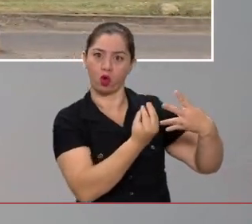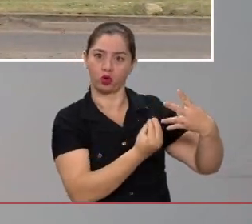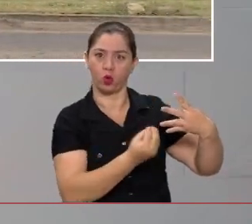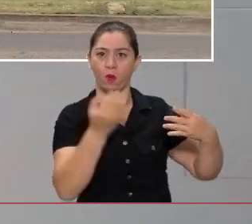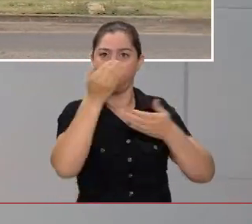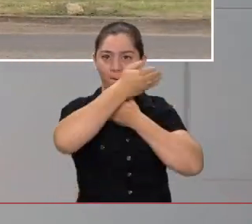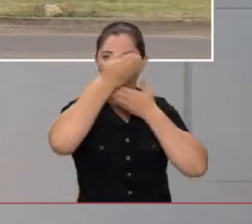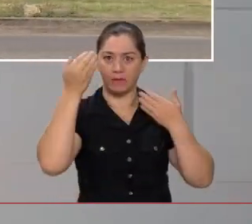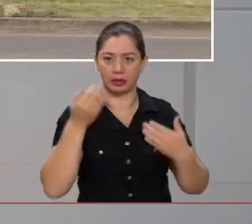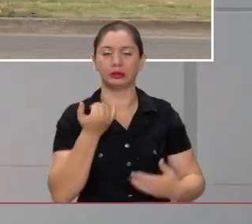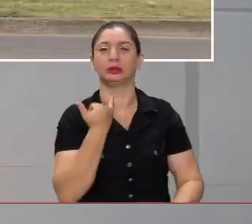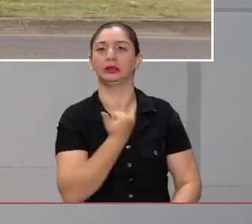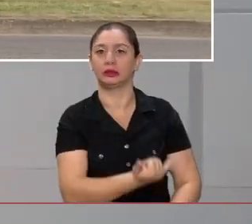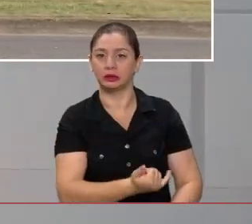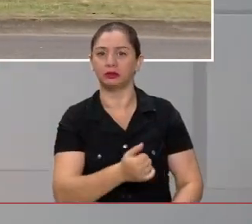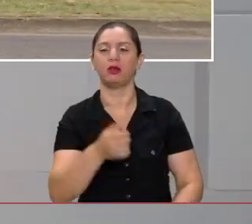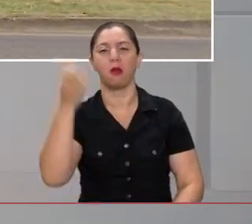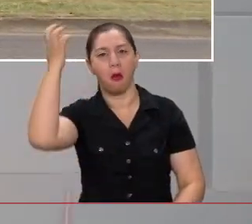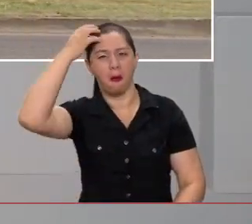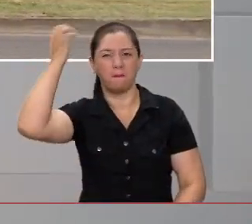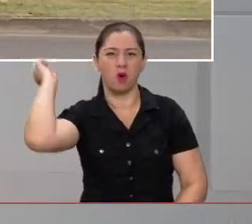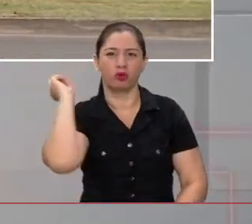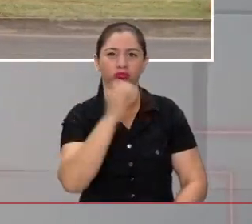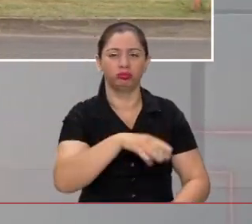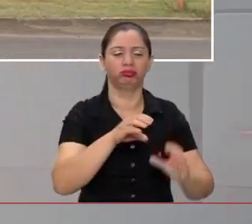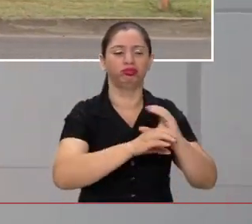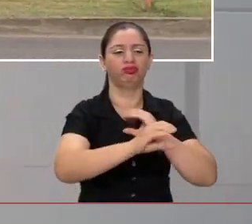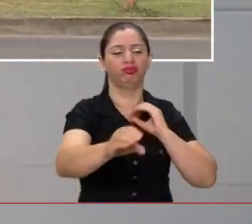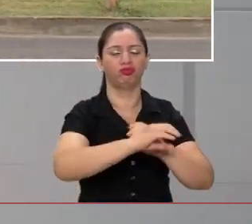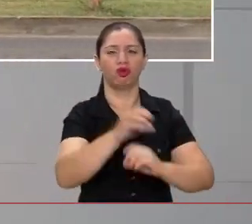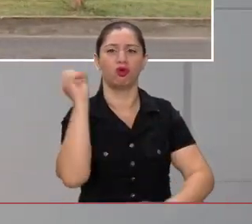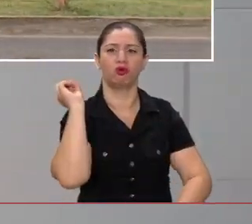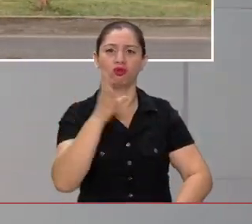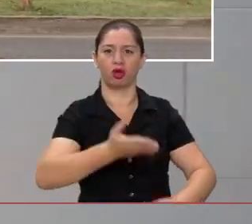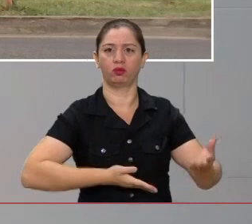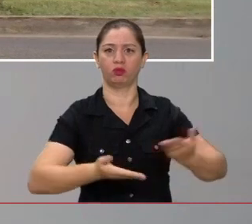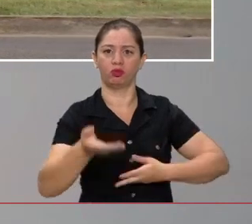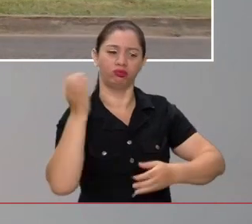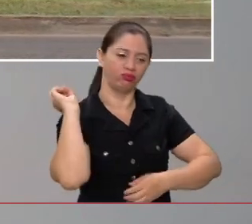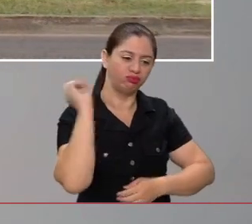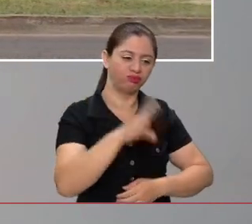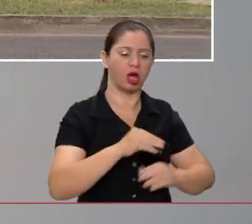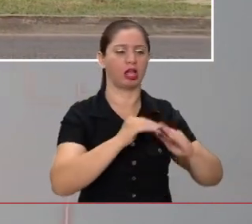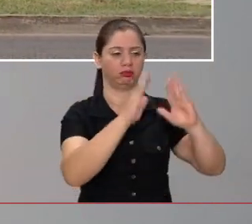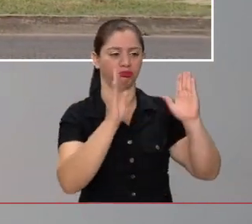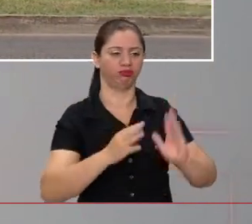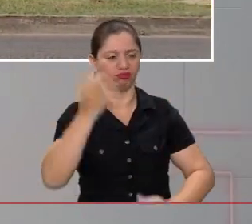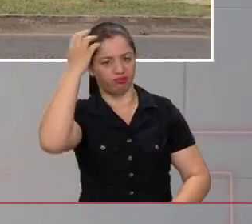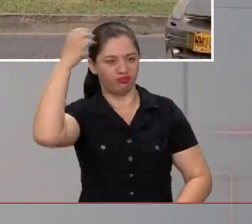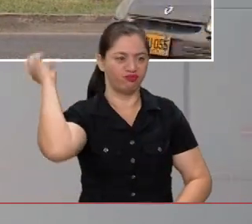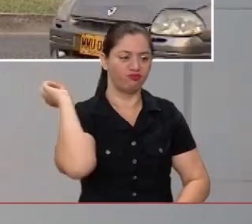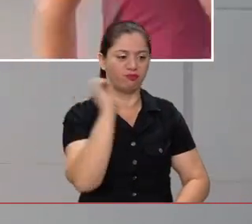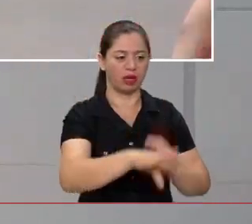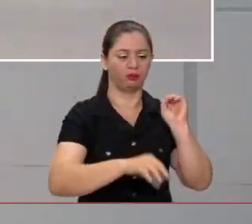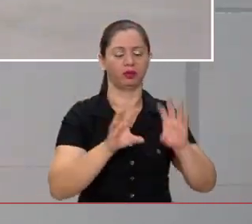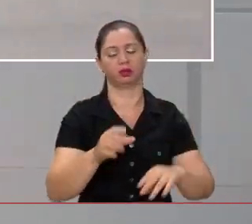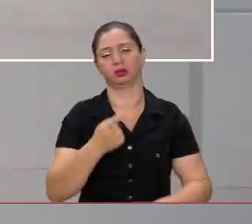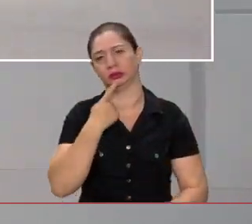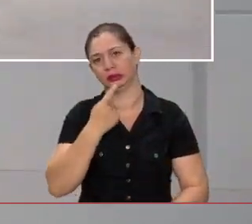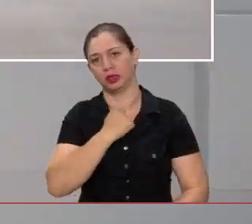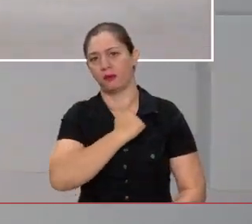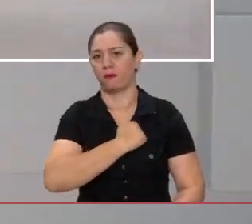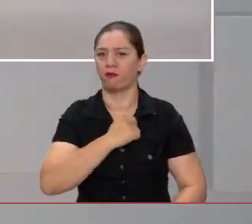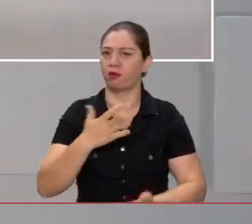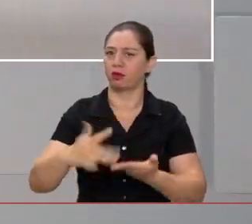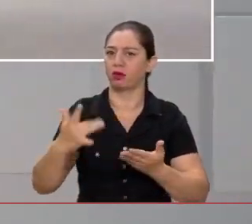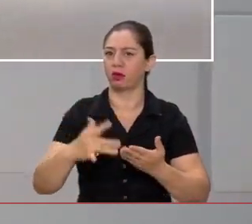piedras destruyen paraderos de buses, locales comerciales y hasta viviendas. Los vecinos insisten en la instalación de un puesto de